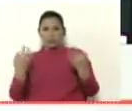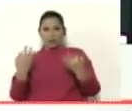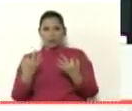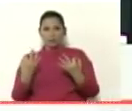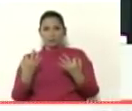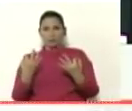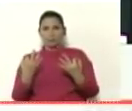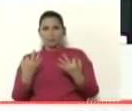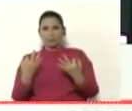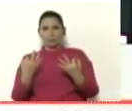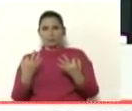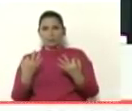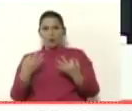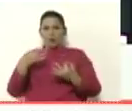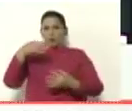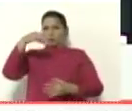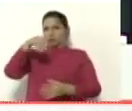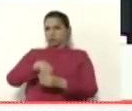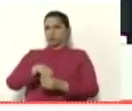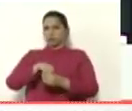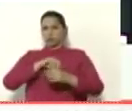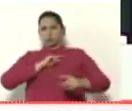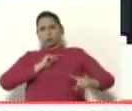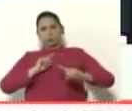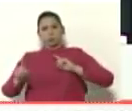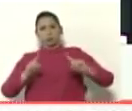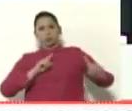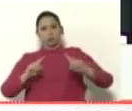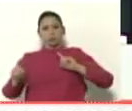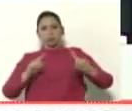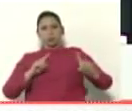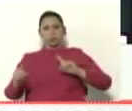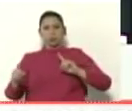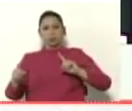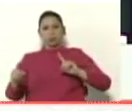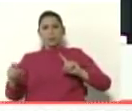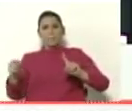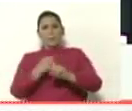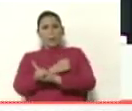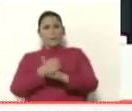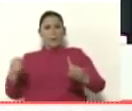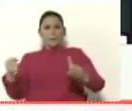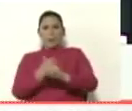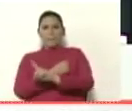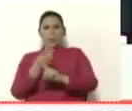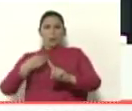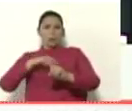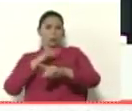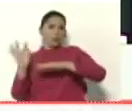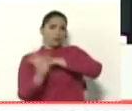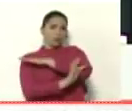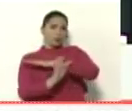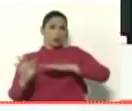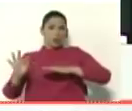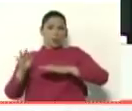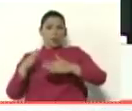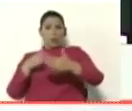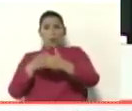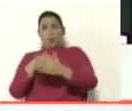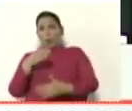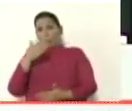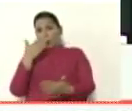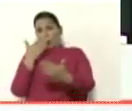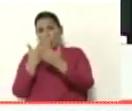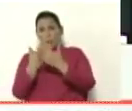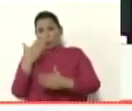invadir acciones de violentar nuestra frontera con Colombia y de esa